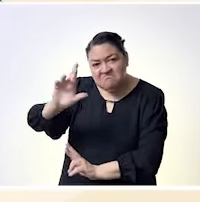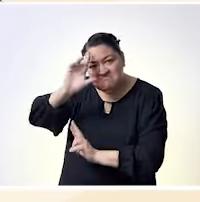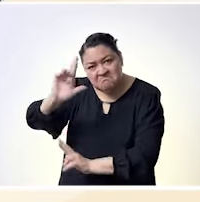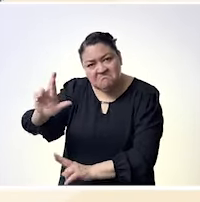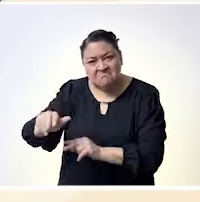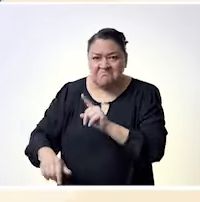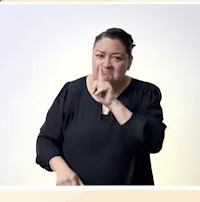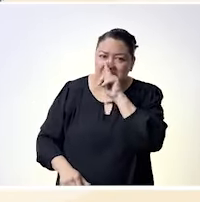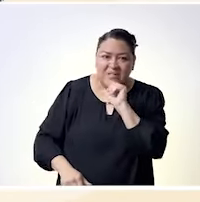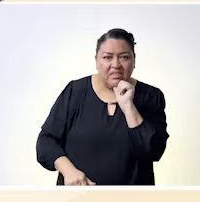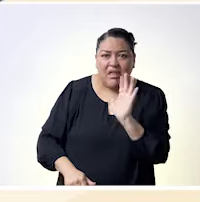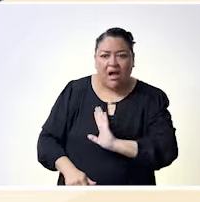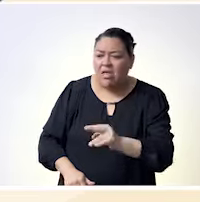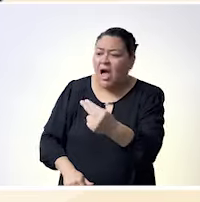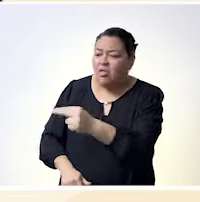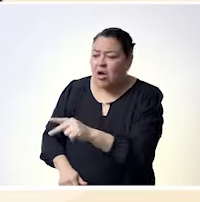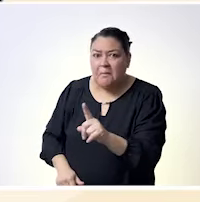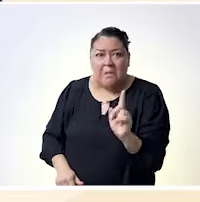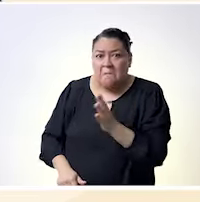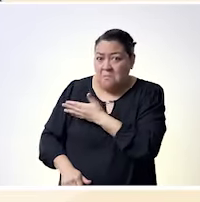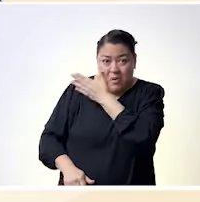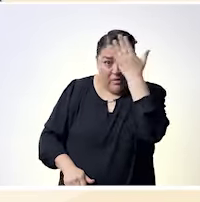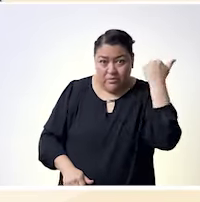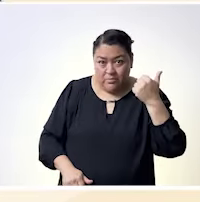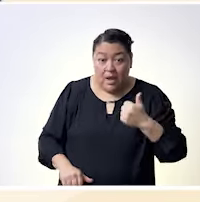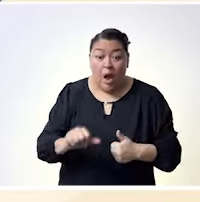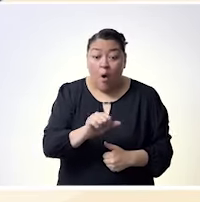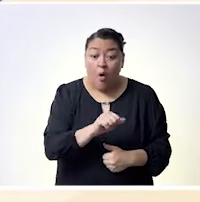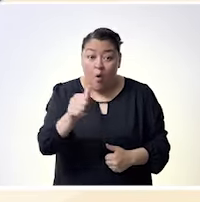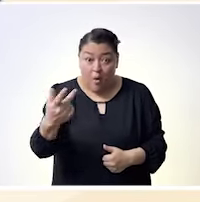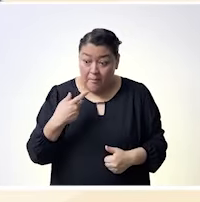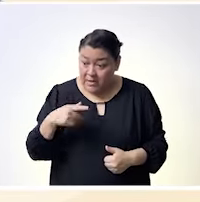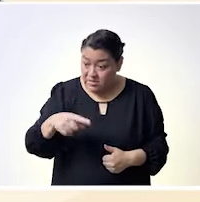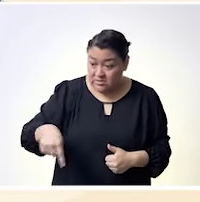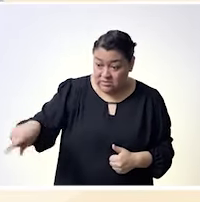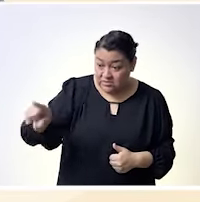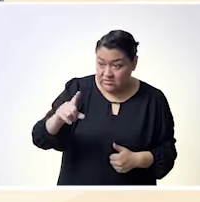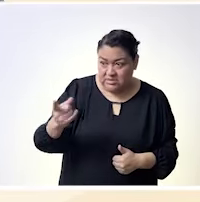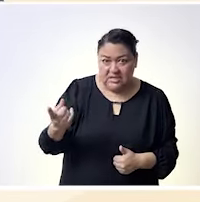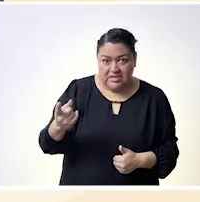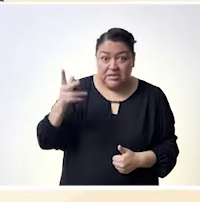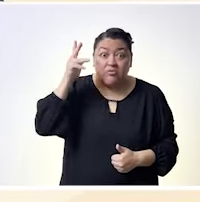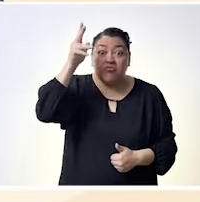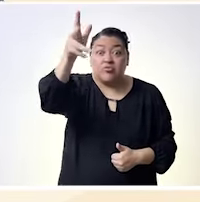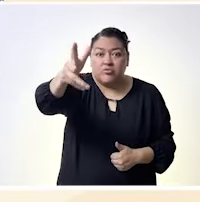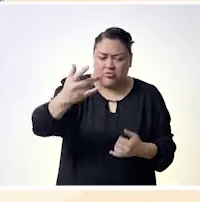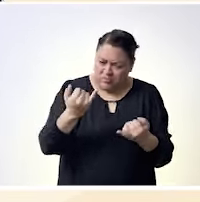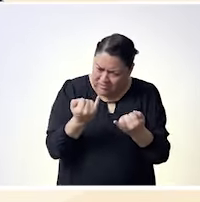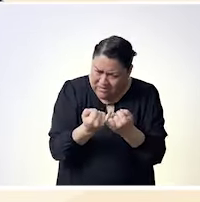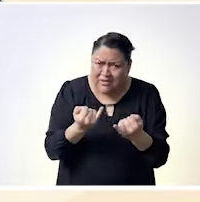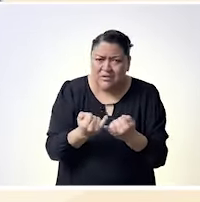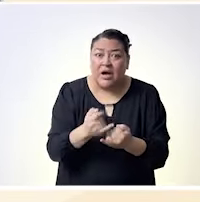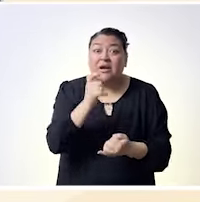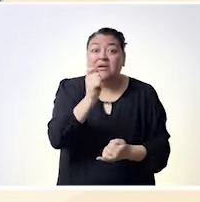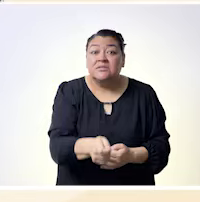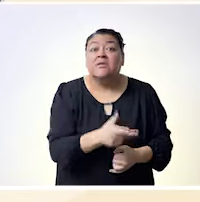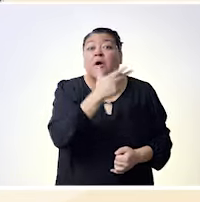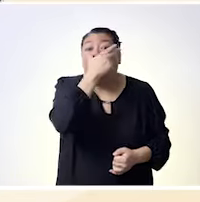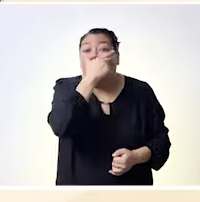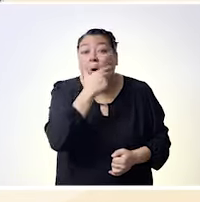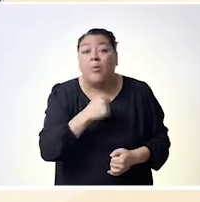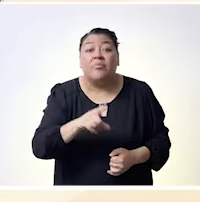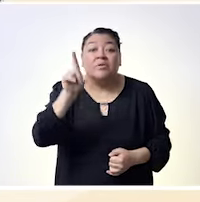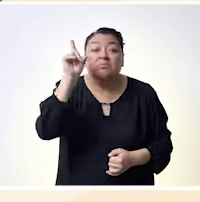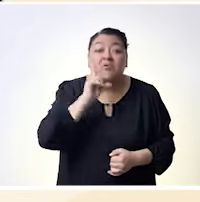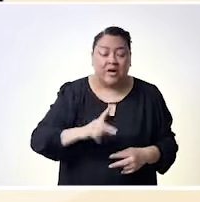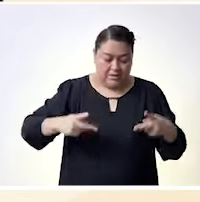románticamente pues abonar hacia las futuras generaciones que nadie tenga que batallar más para tener un espacio ¿no? y